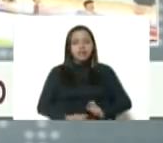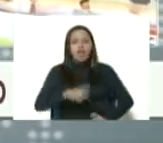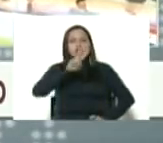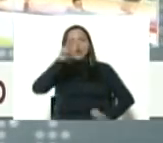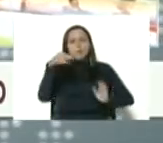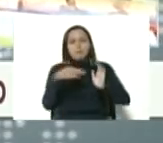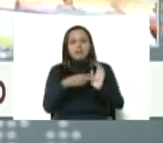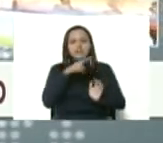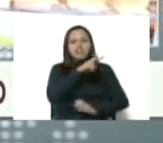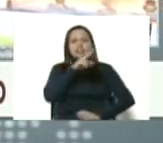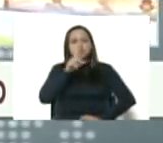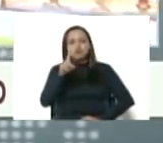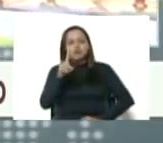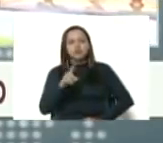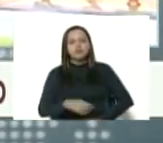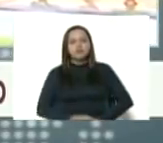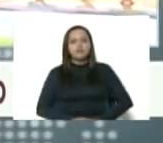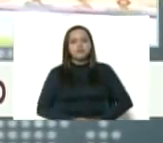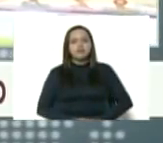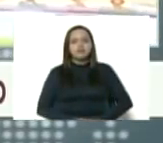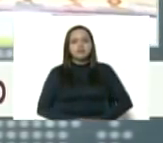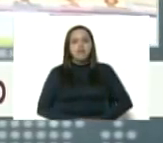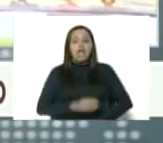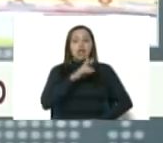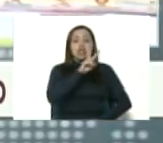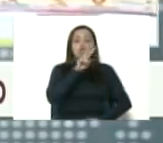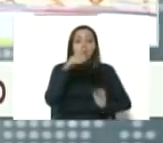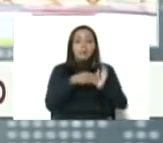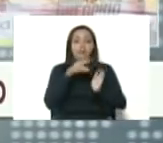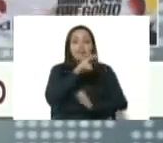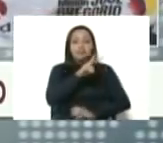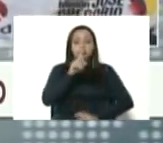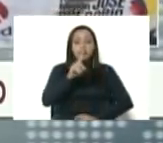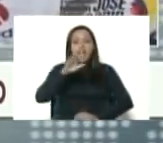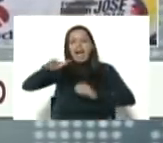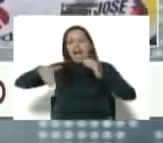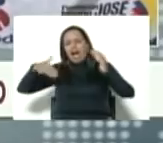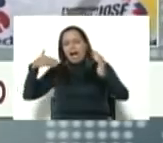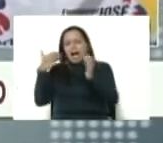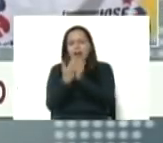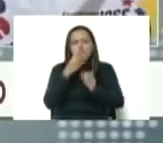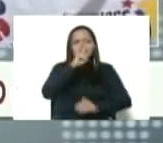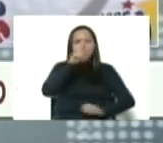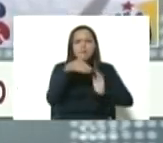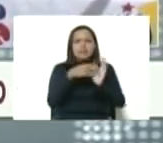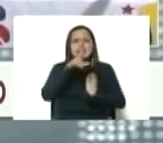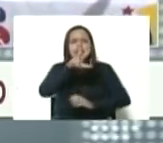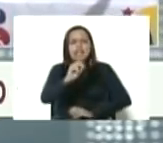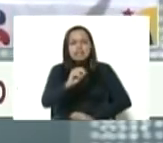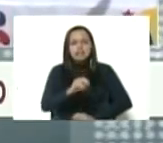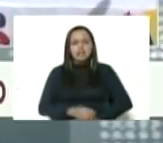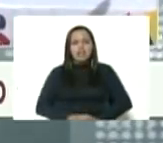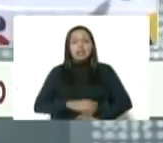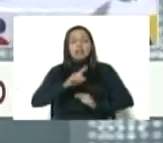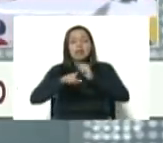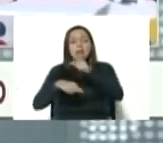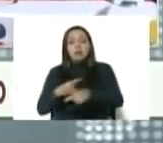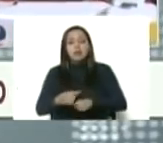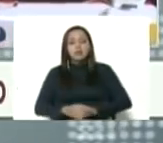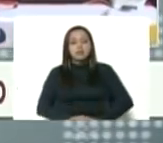2021. Y desde el 2021 vamos al 2030. Y desde el 2030 al